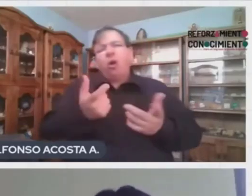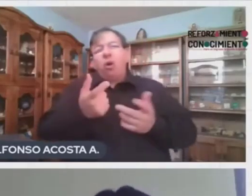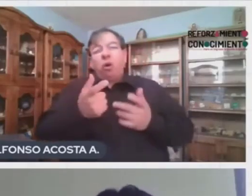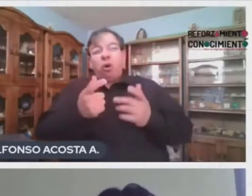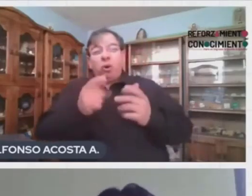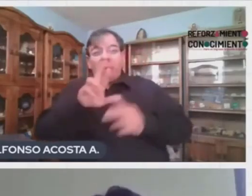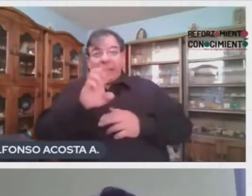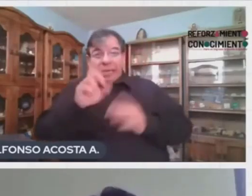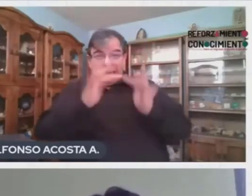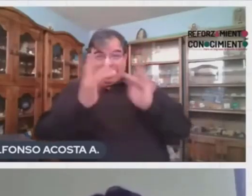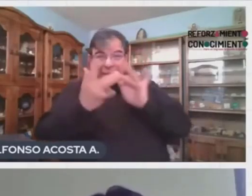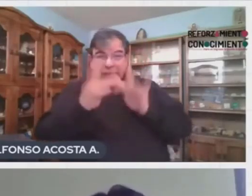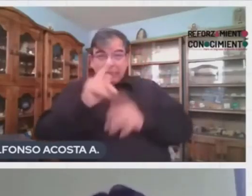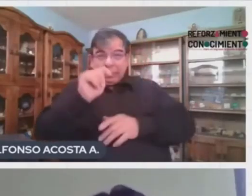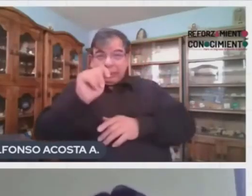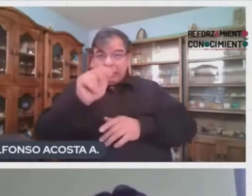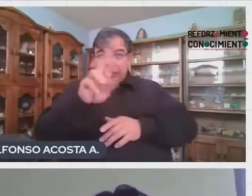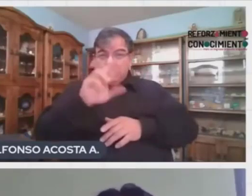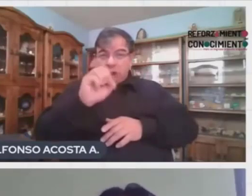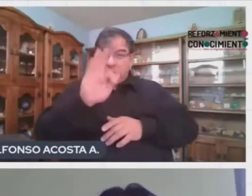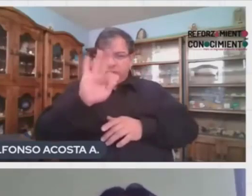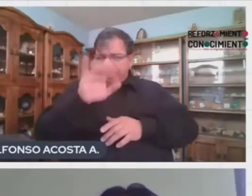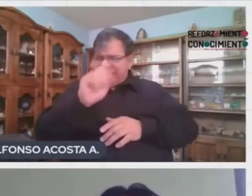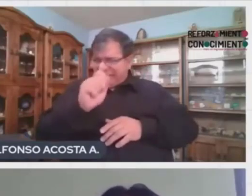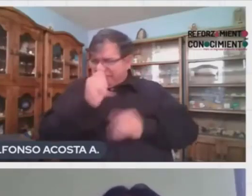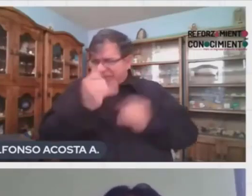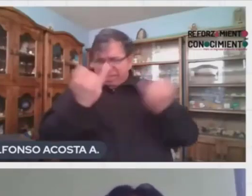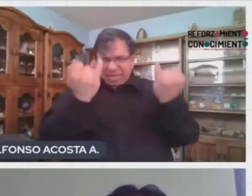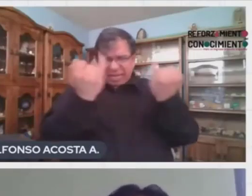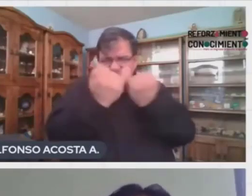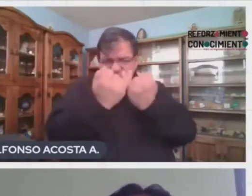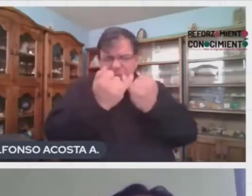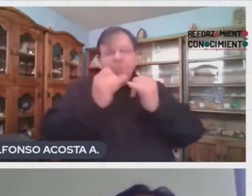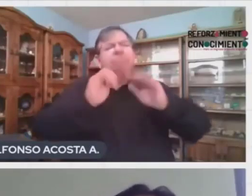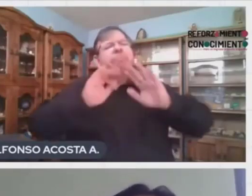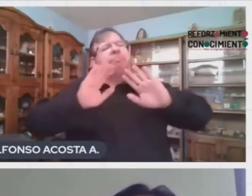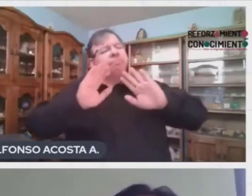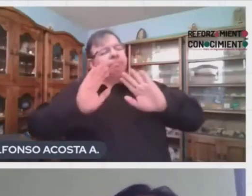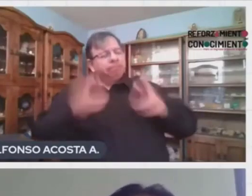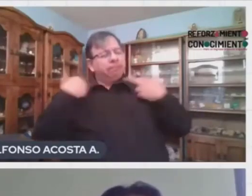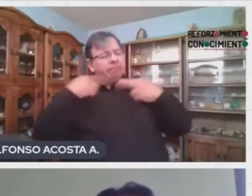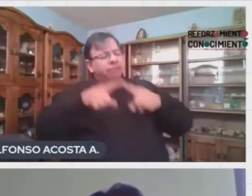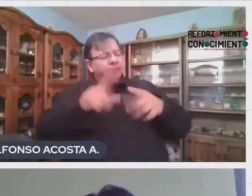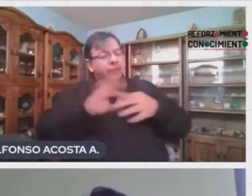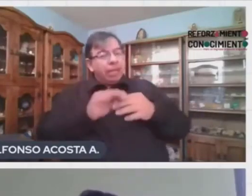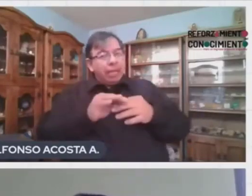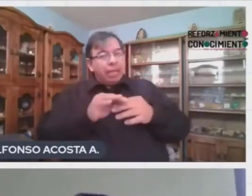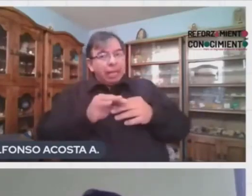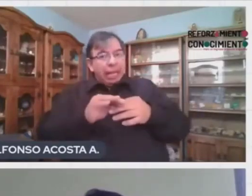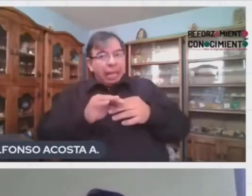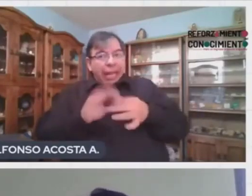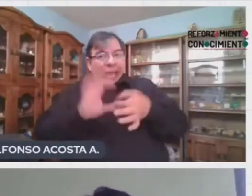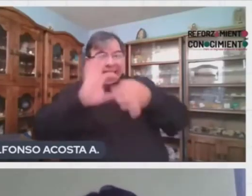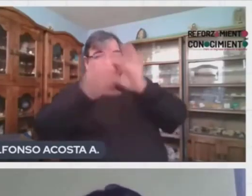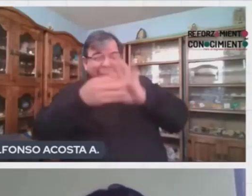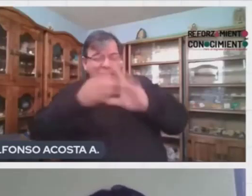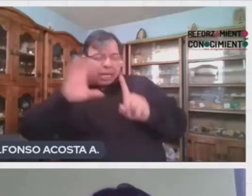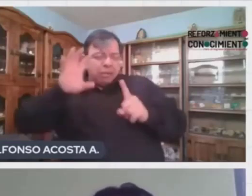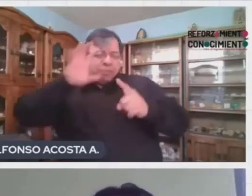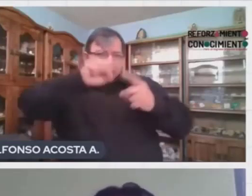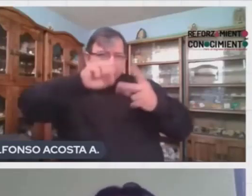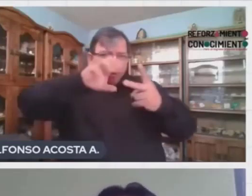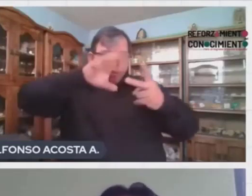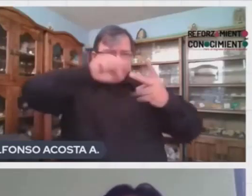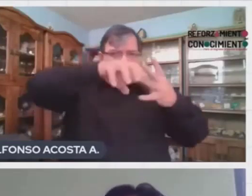alimenticias son una representación que nos permite de forma muy fácil comprende quién se come a quién. Y